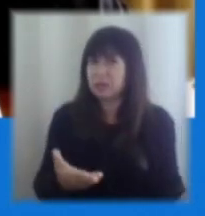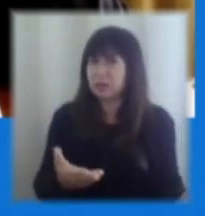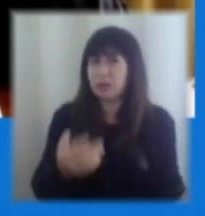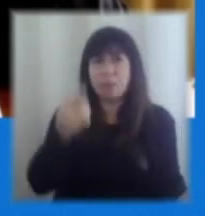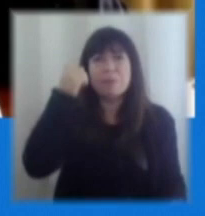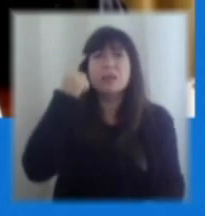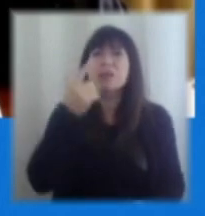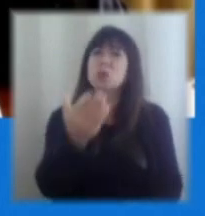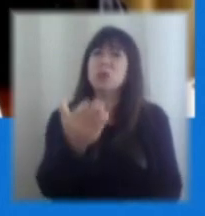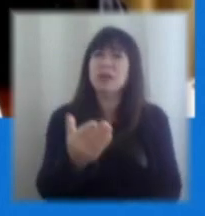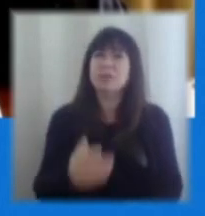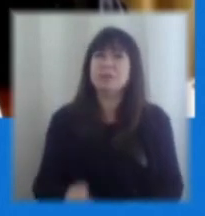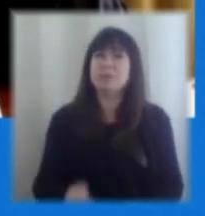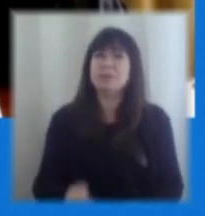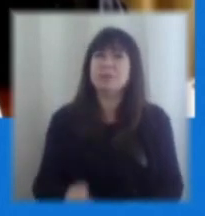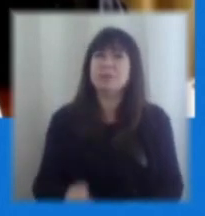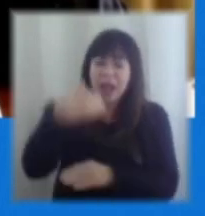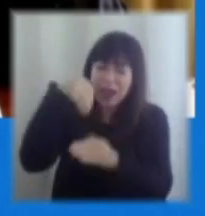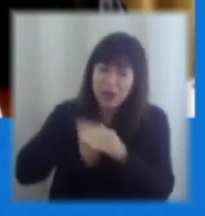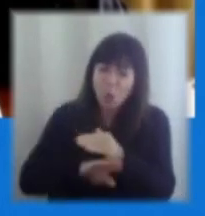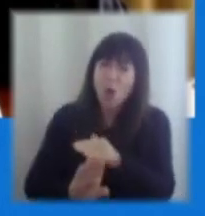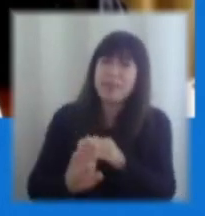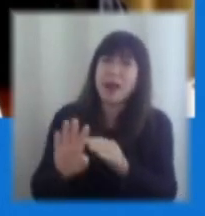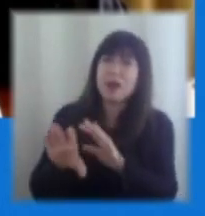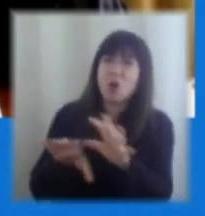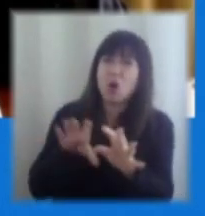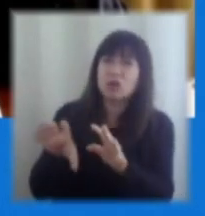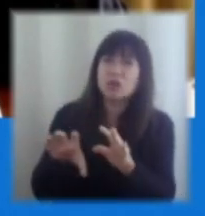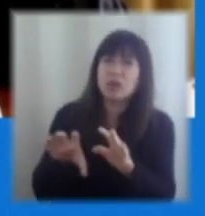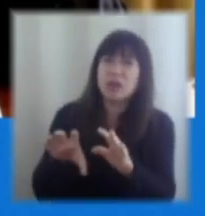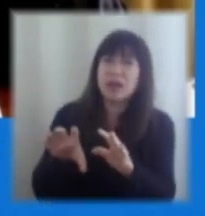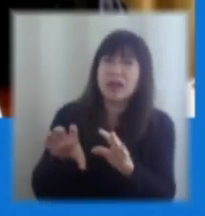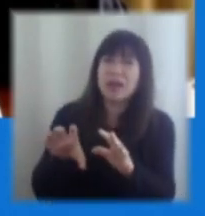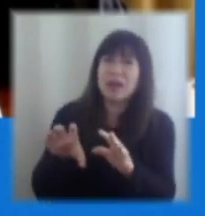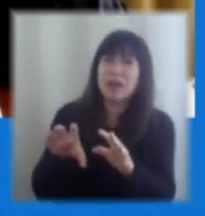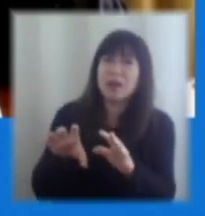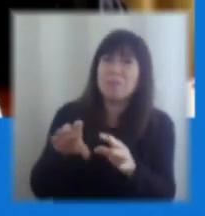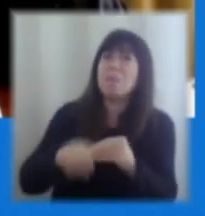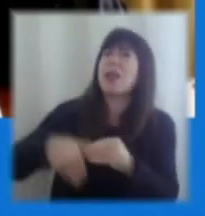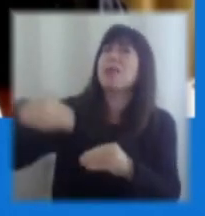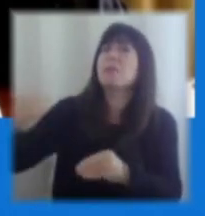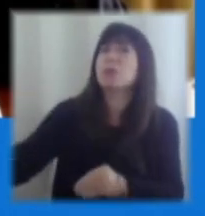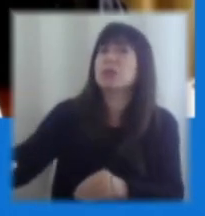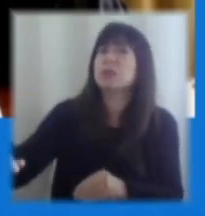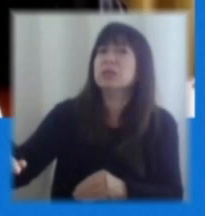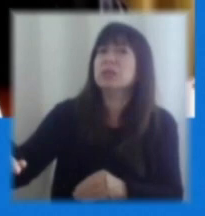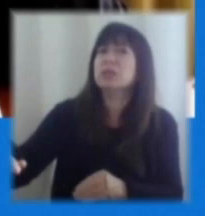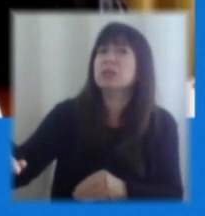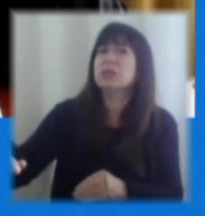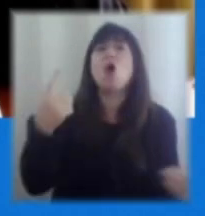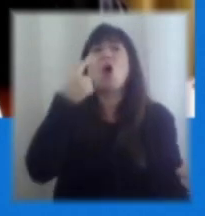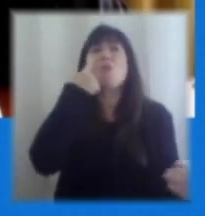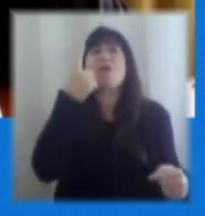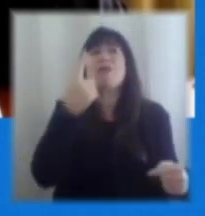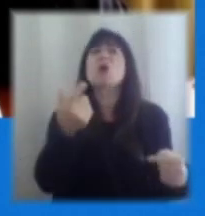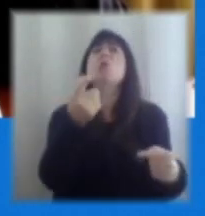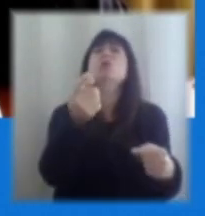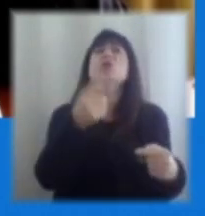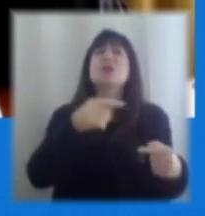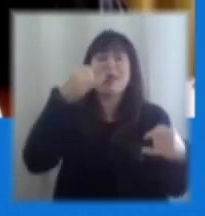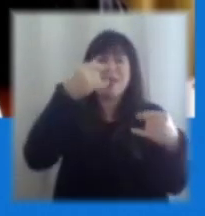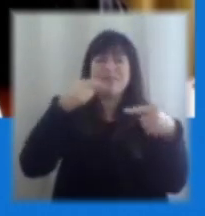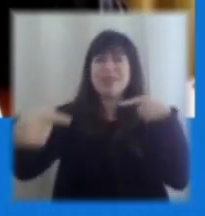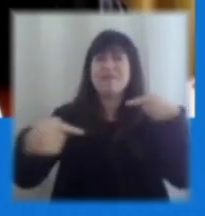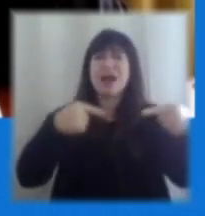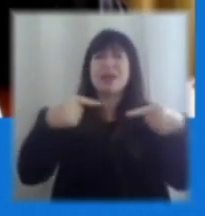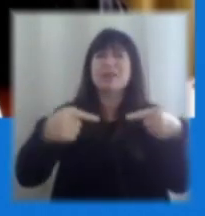¿cuáles son las... hay que guardar municiones para, por así decirlo, el plan de reactivación? ¿Y cómo ven, en el fondo, estos debates que, por un lado, miran en largo plazo, y por